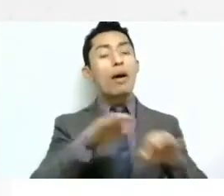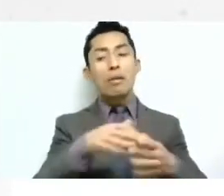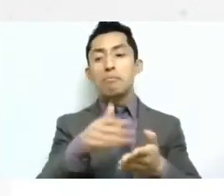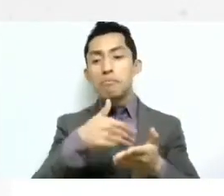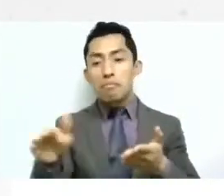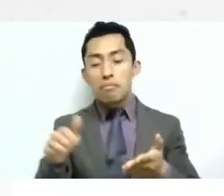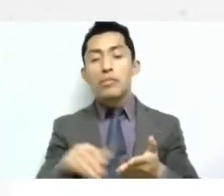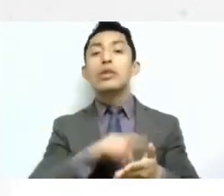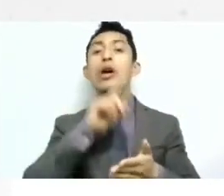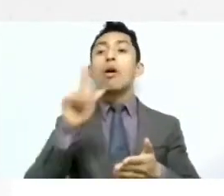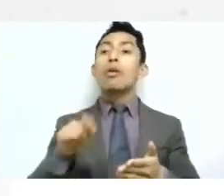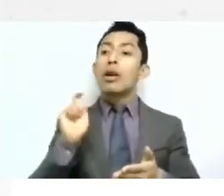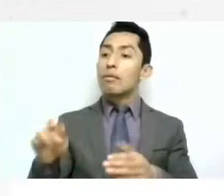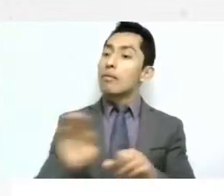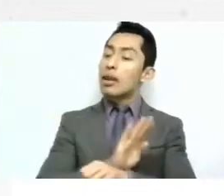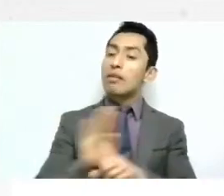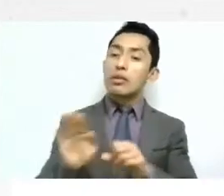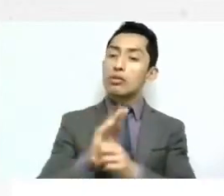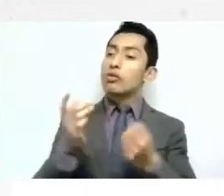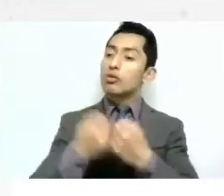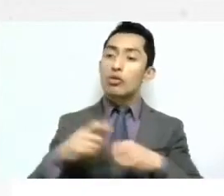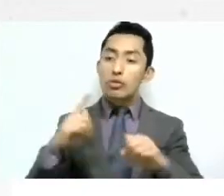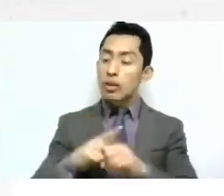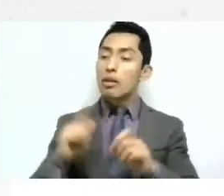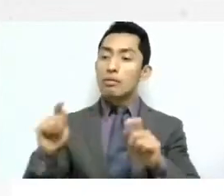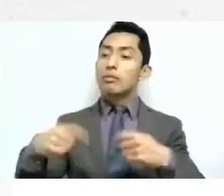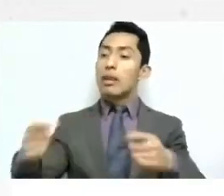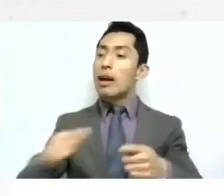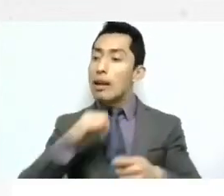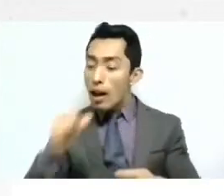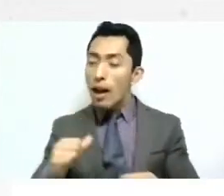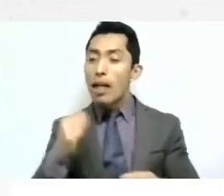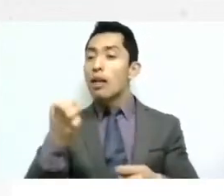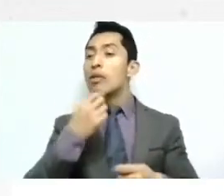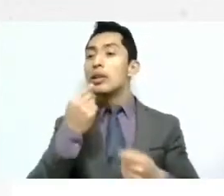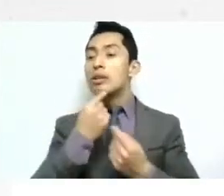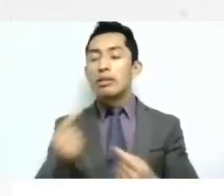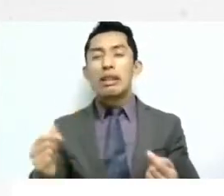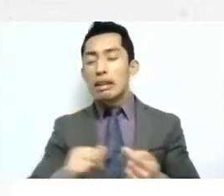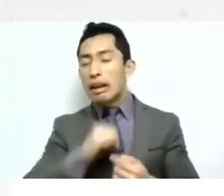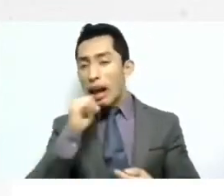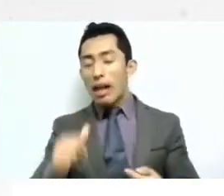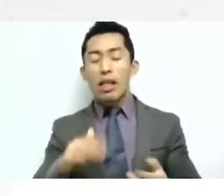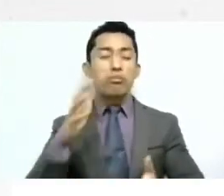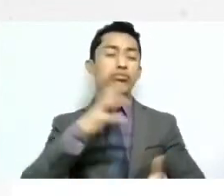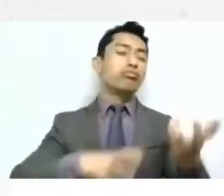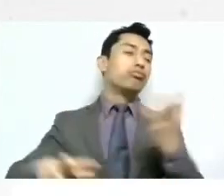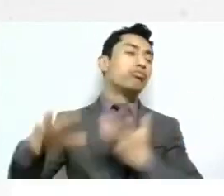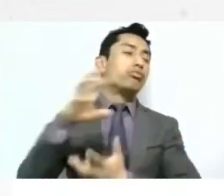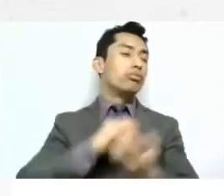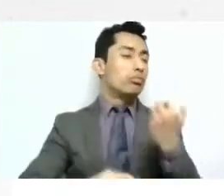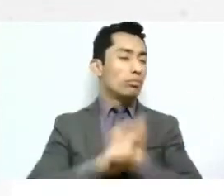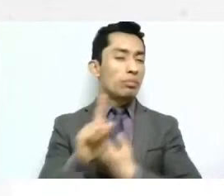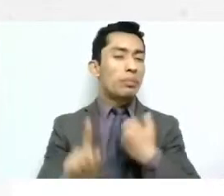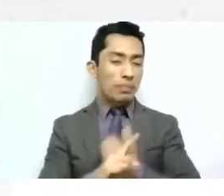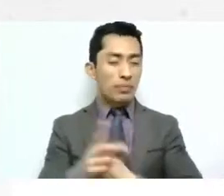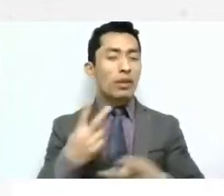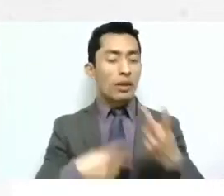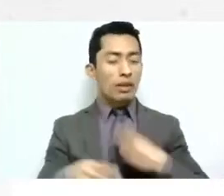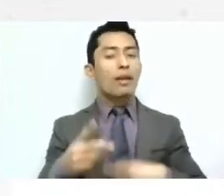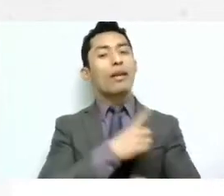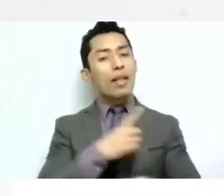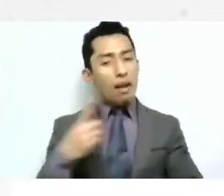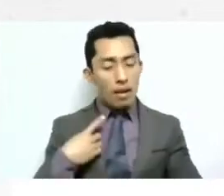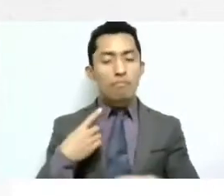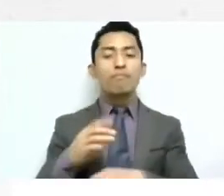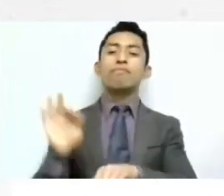el derecho a la seguridad social a la guardería y es un caos para esta sociedad entonces hay que proteger